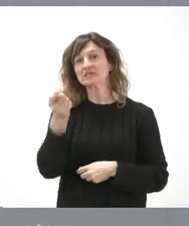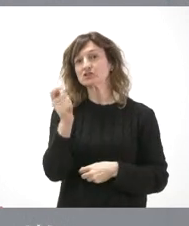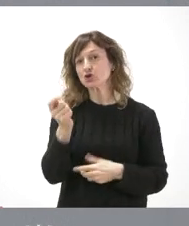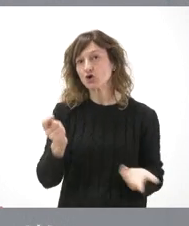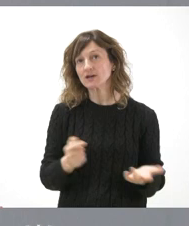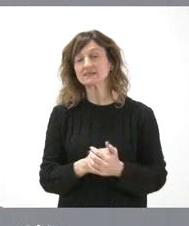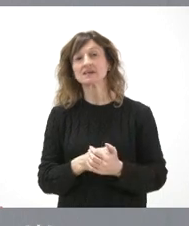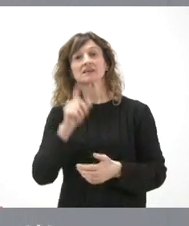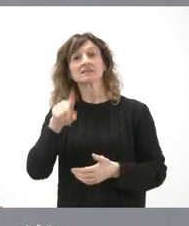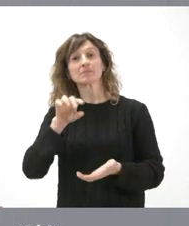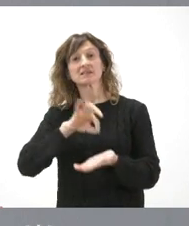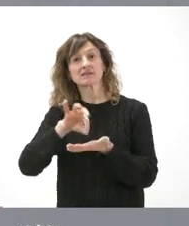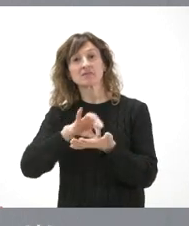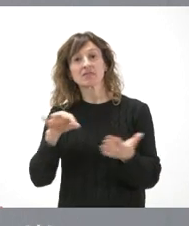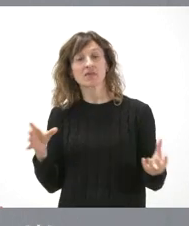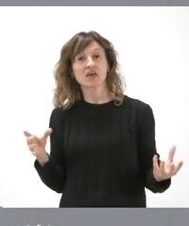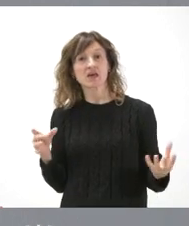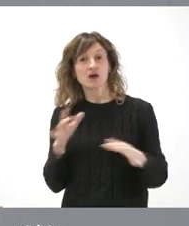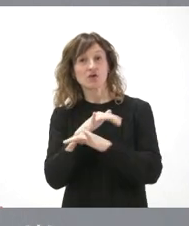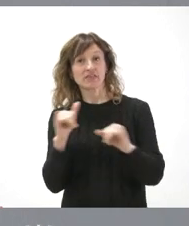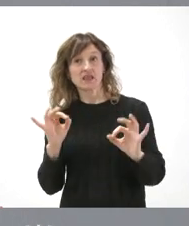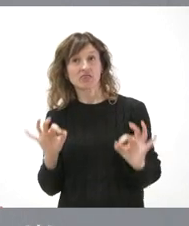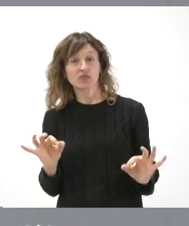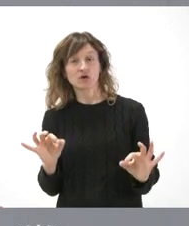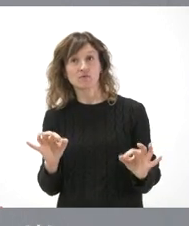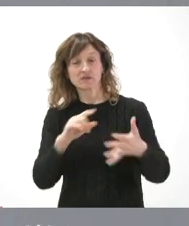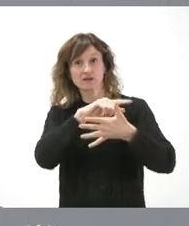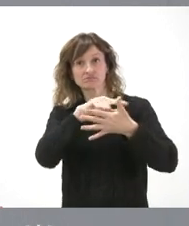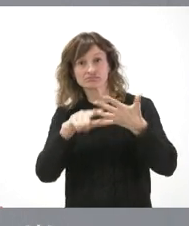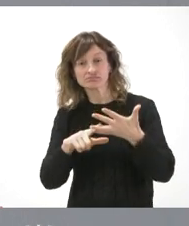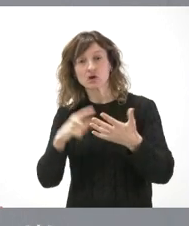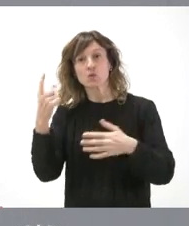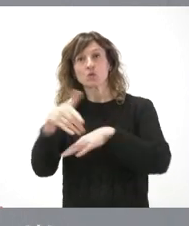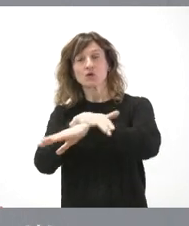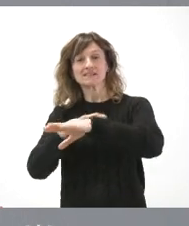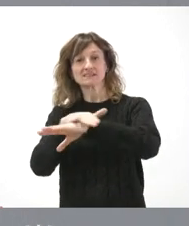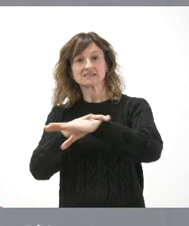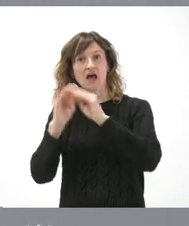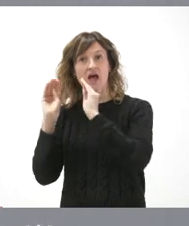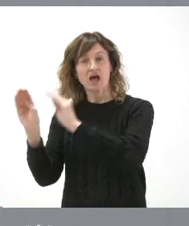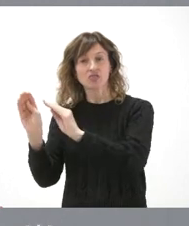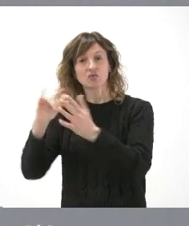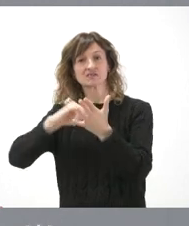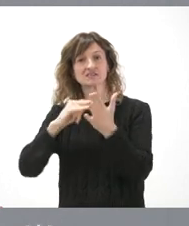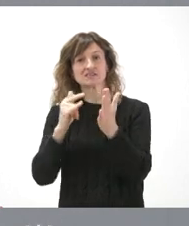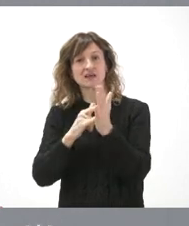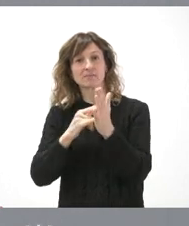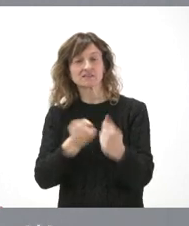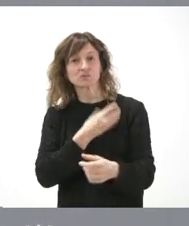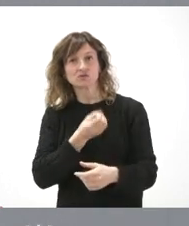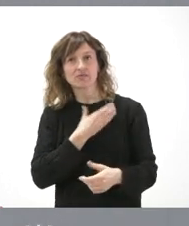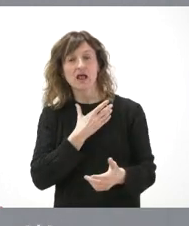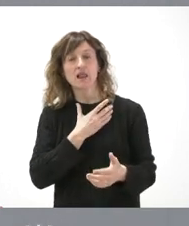y el sistema de conciliación. Pues bien, de esas patas, una es del Estado claramente, que es el sistema de seguridad social,